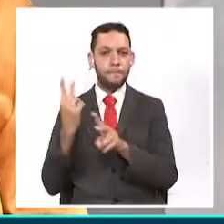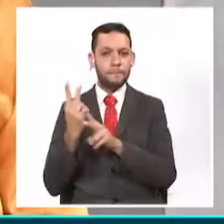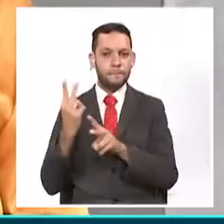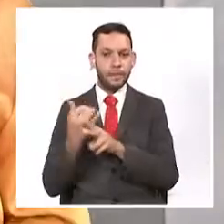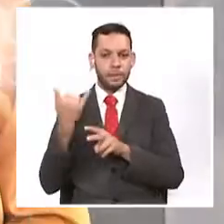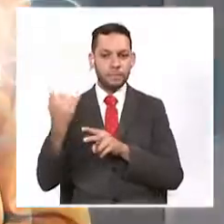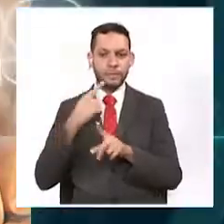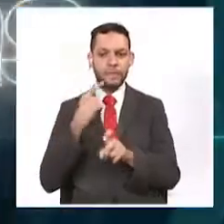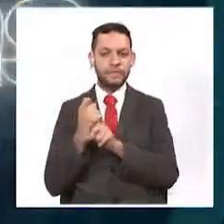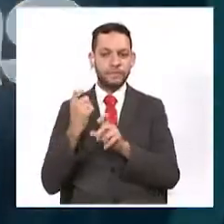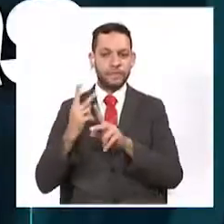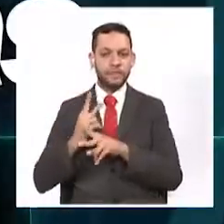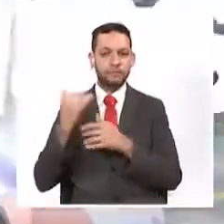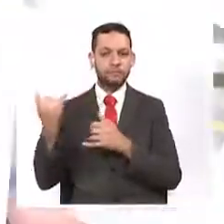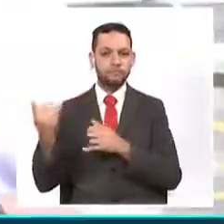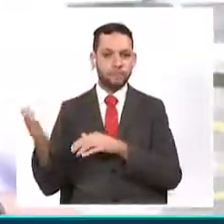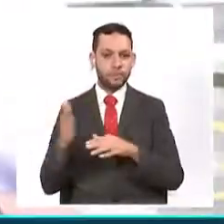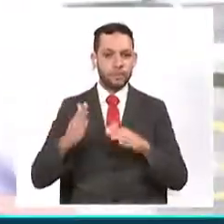población.